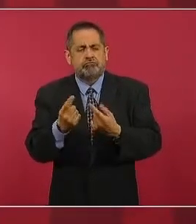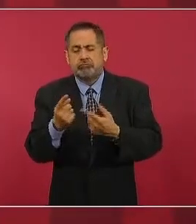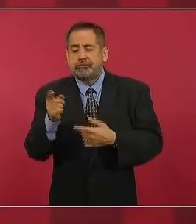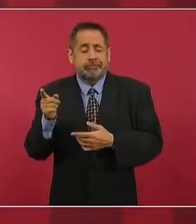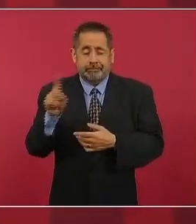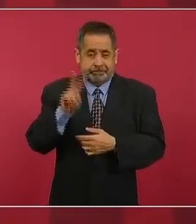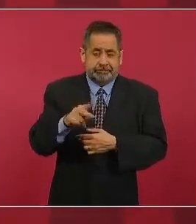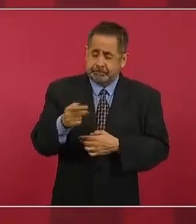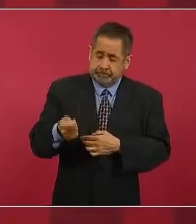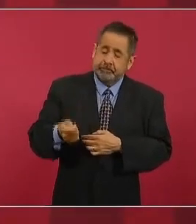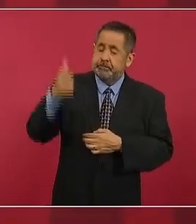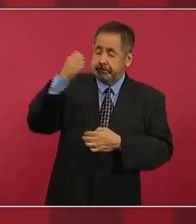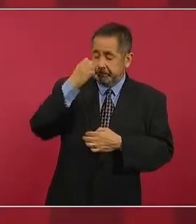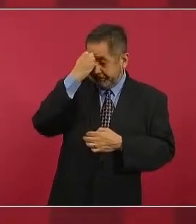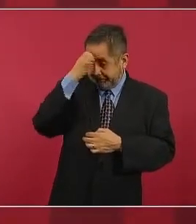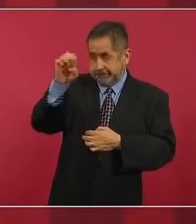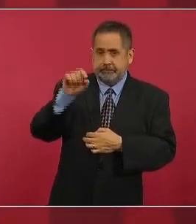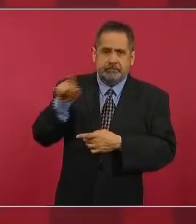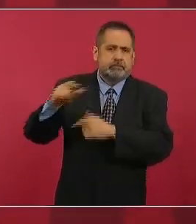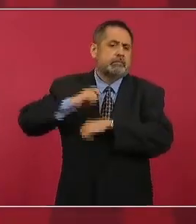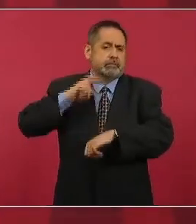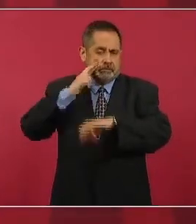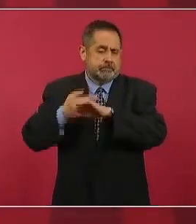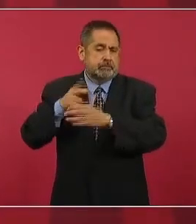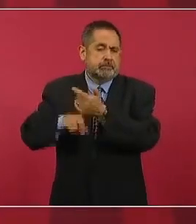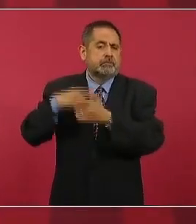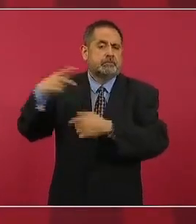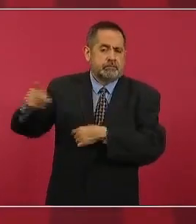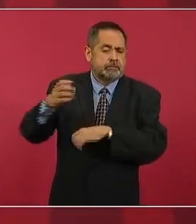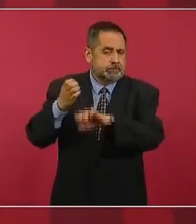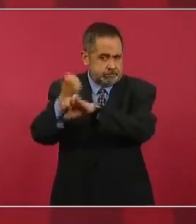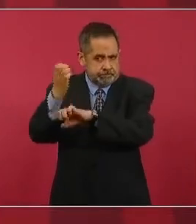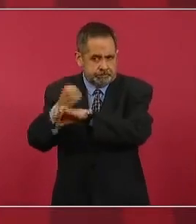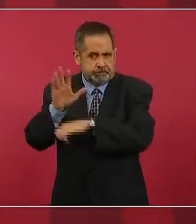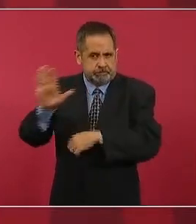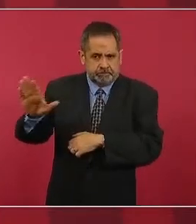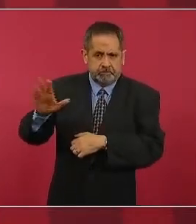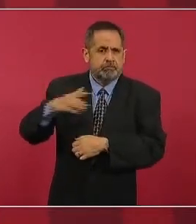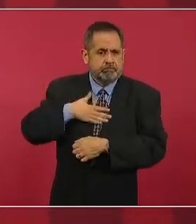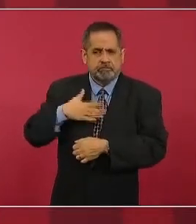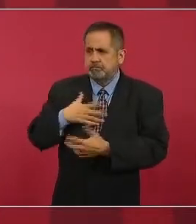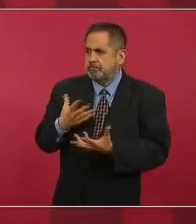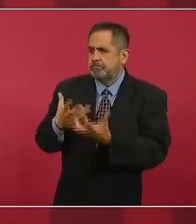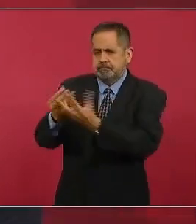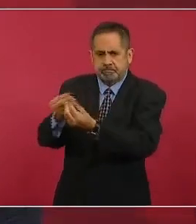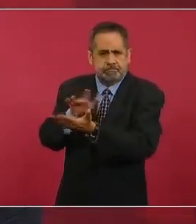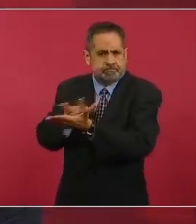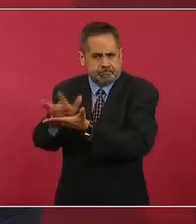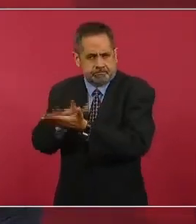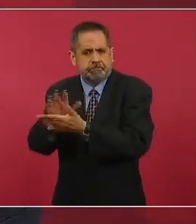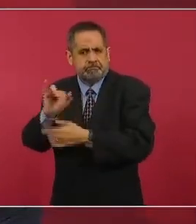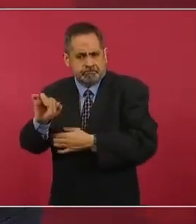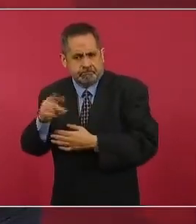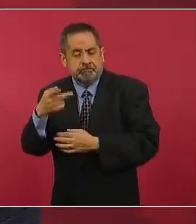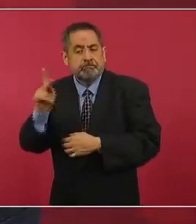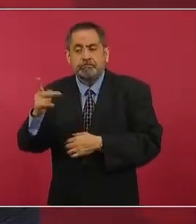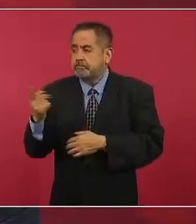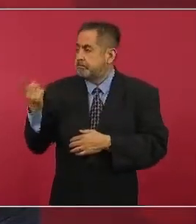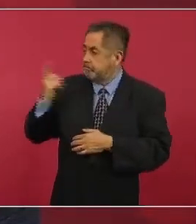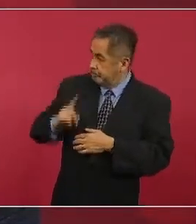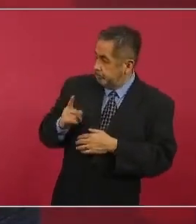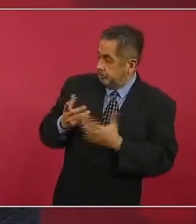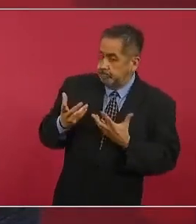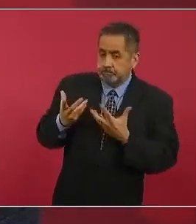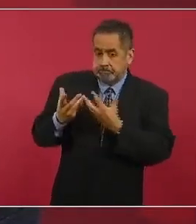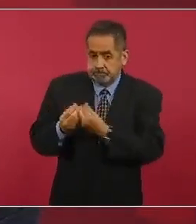insisto, corresponde a la autoridad estatal y ya hemos ofrecido nuestra colaboración, pero también ya nos instruyeron a revisar también con